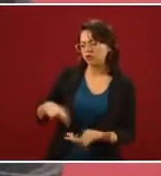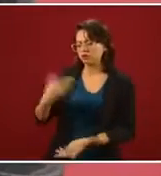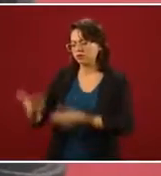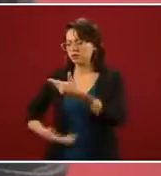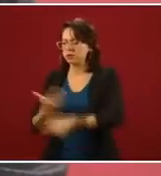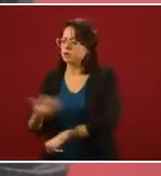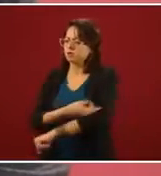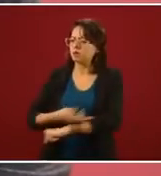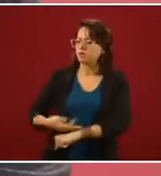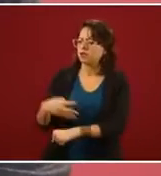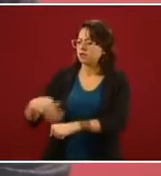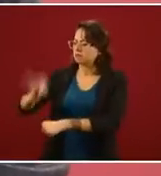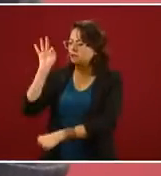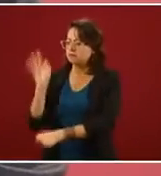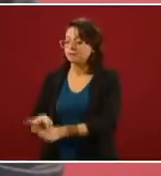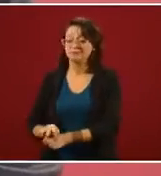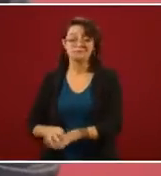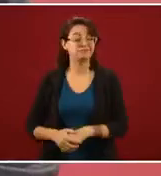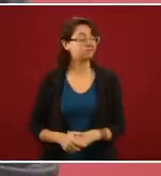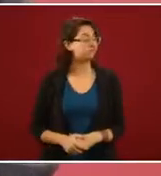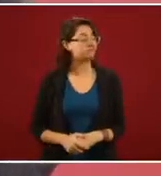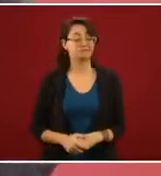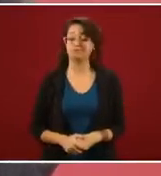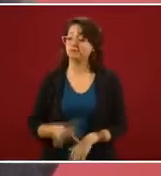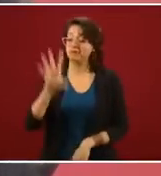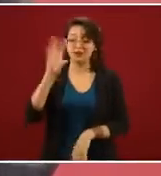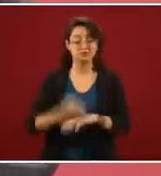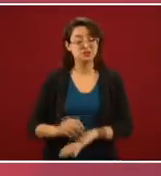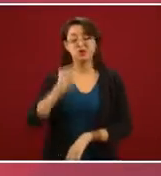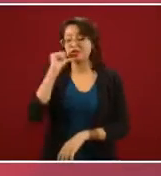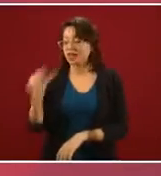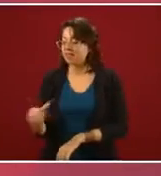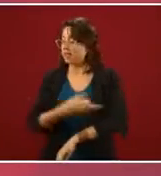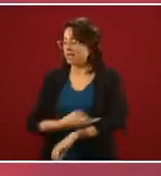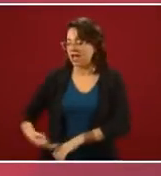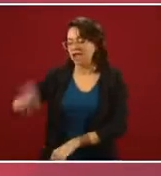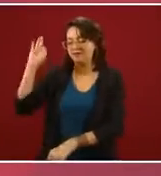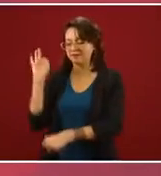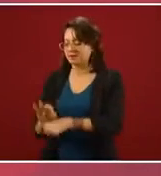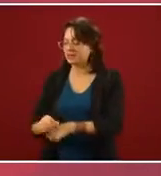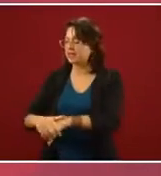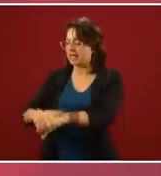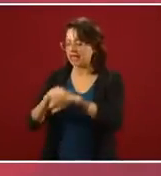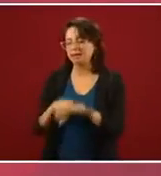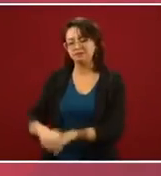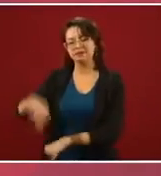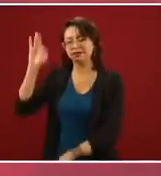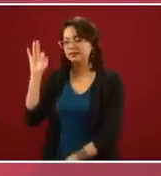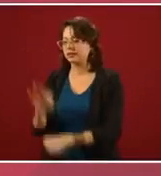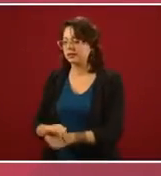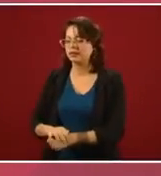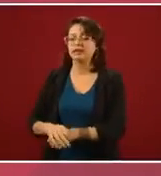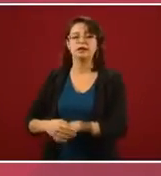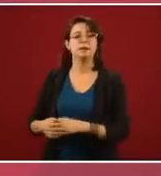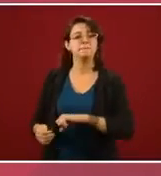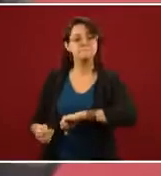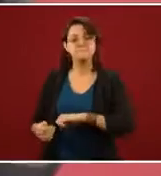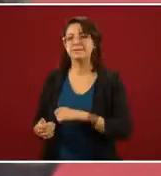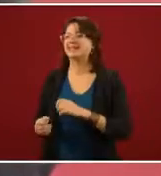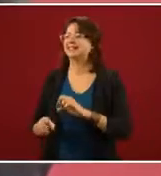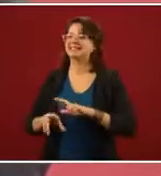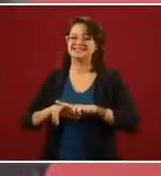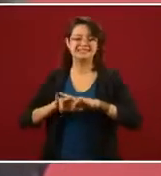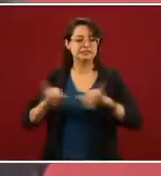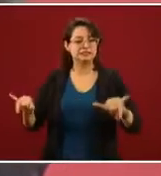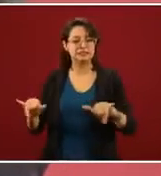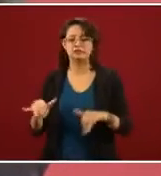permite ni nepotismo, ni amiguismo, ni influyentismo, mucho